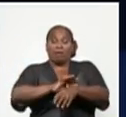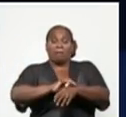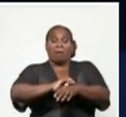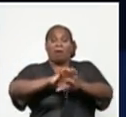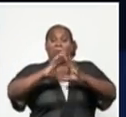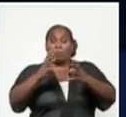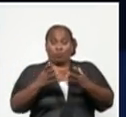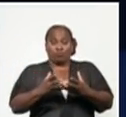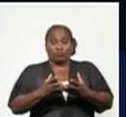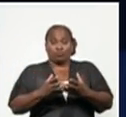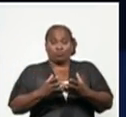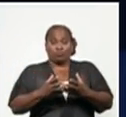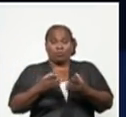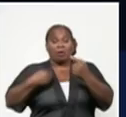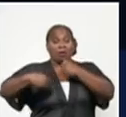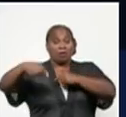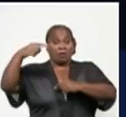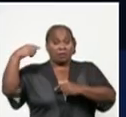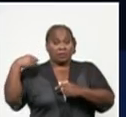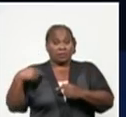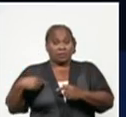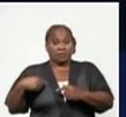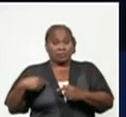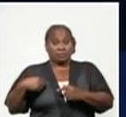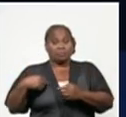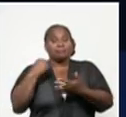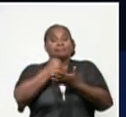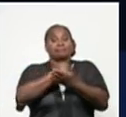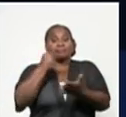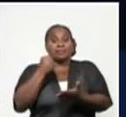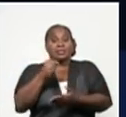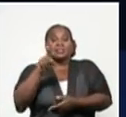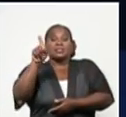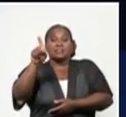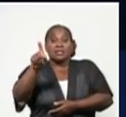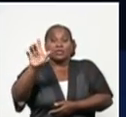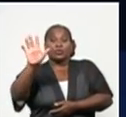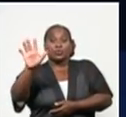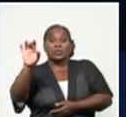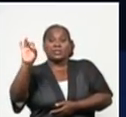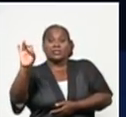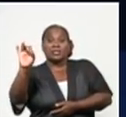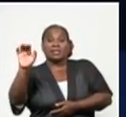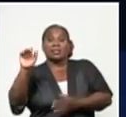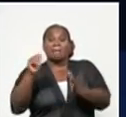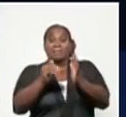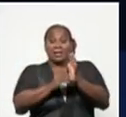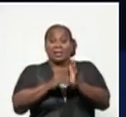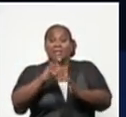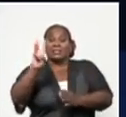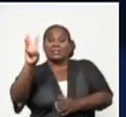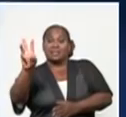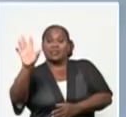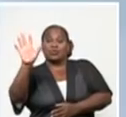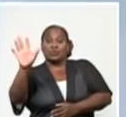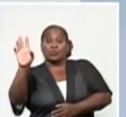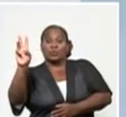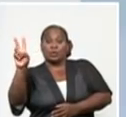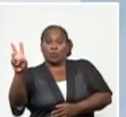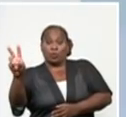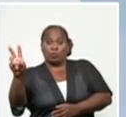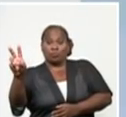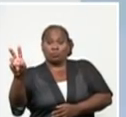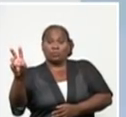que en el día de ayer, al confirmar 157 mil 352, pues da un total de